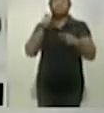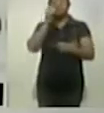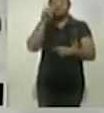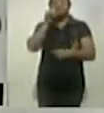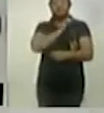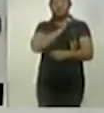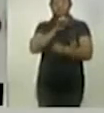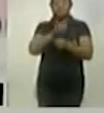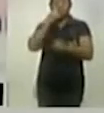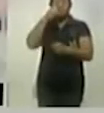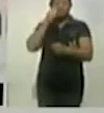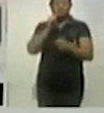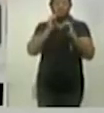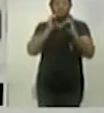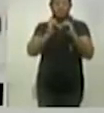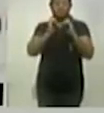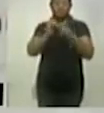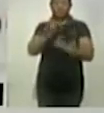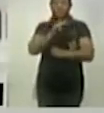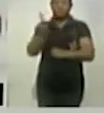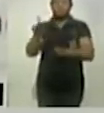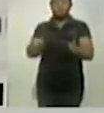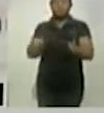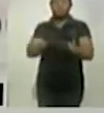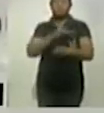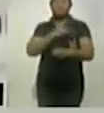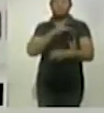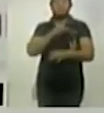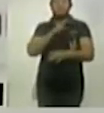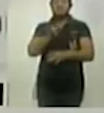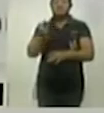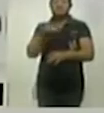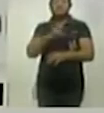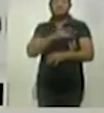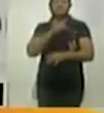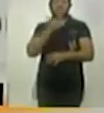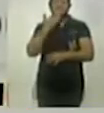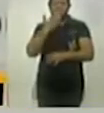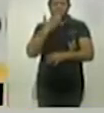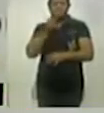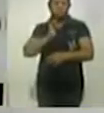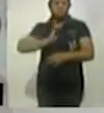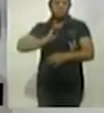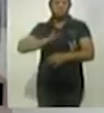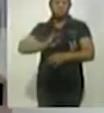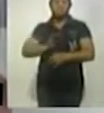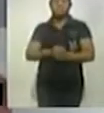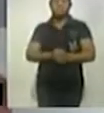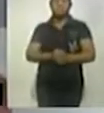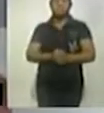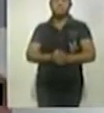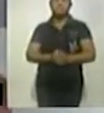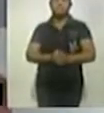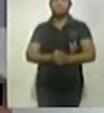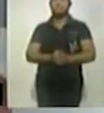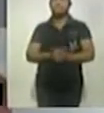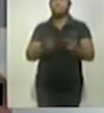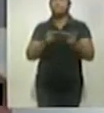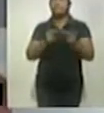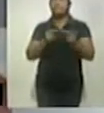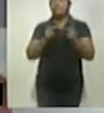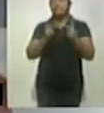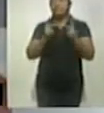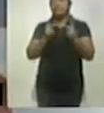determinar que pueden estar en funcionamiento con toda seguridad. Es correcto y sobre todo coordinador, porque tenemos